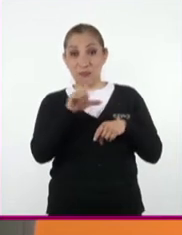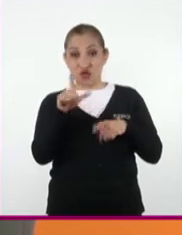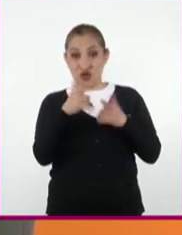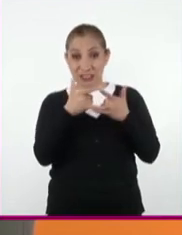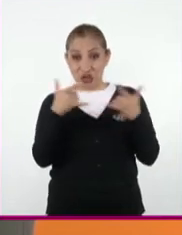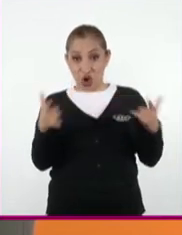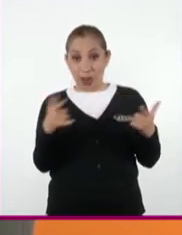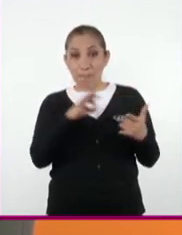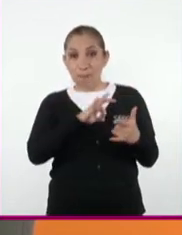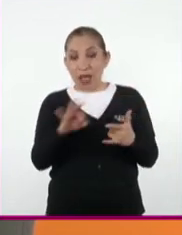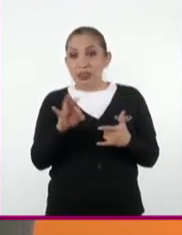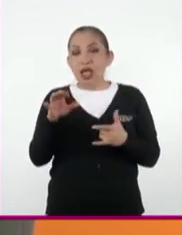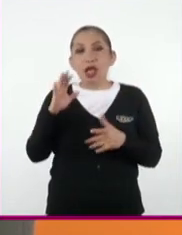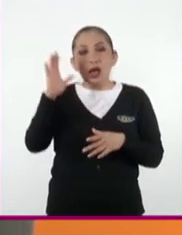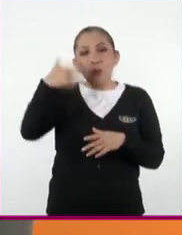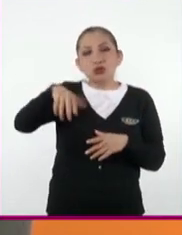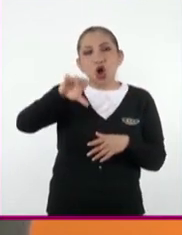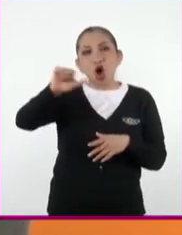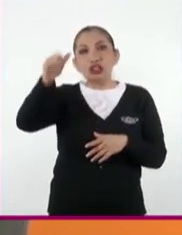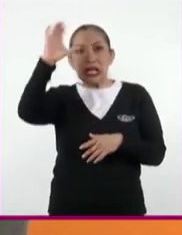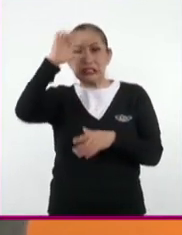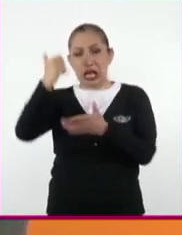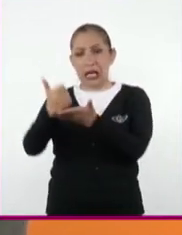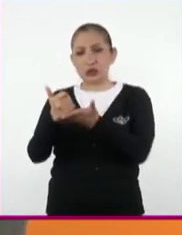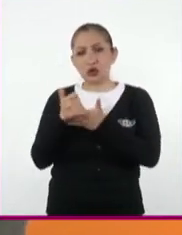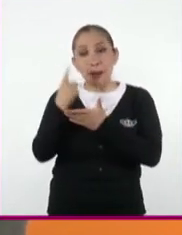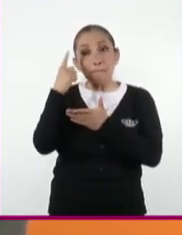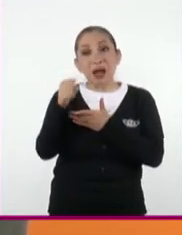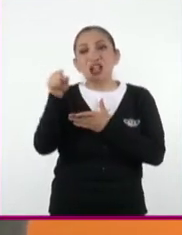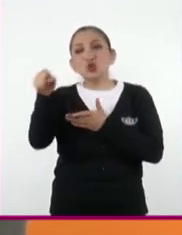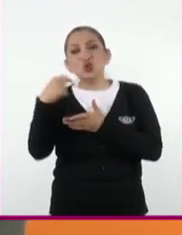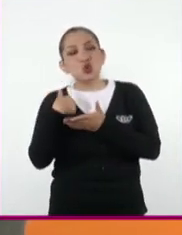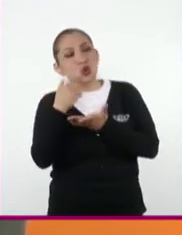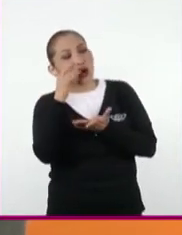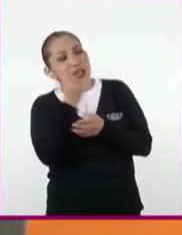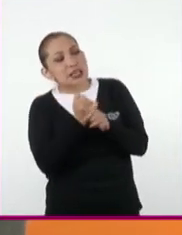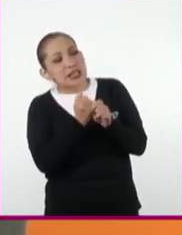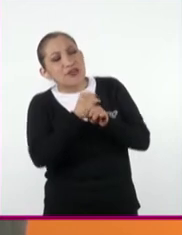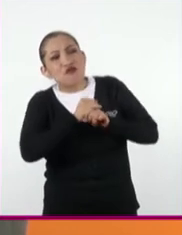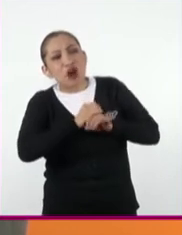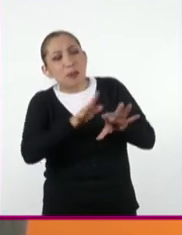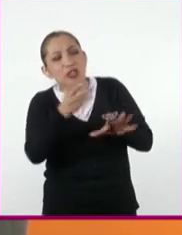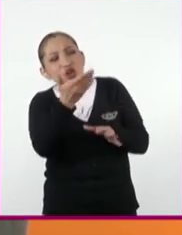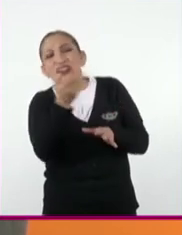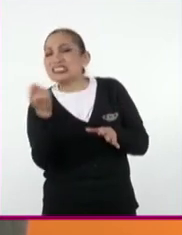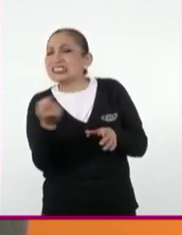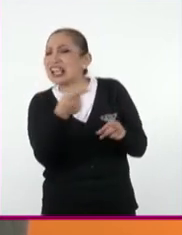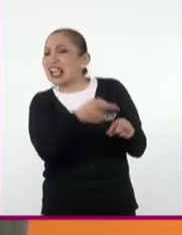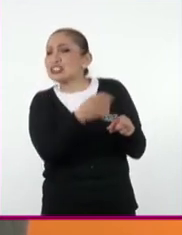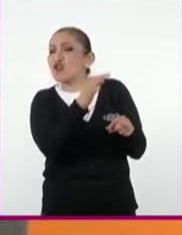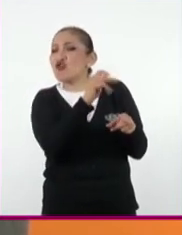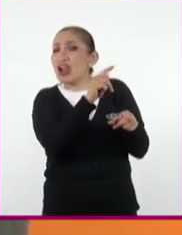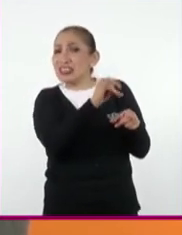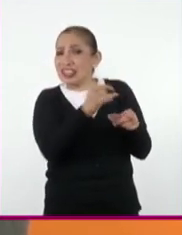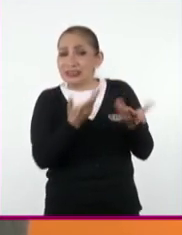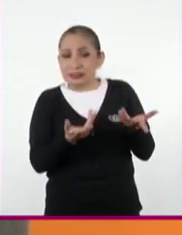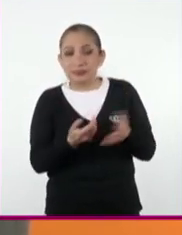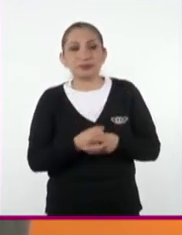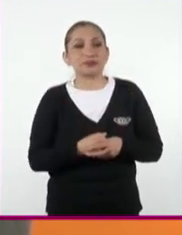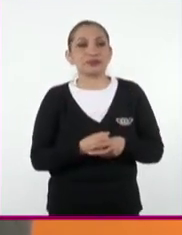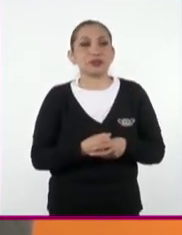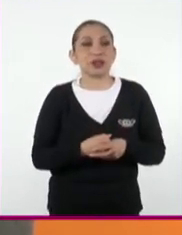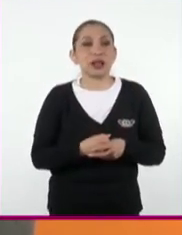apoyarse en otras ciencias que le ayudan a interpretar la información que le proporcionan las fuentes que estudia.